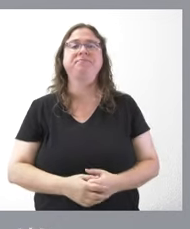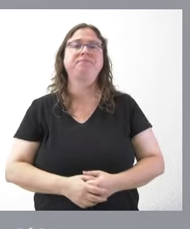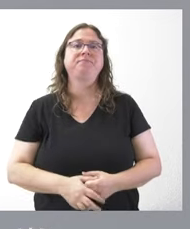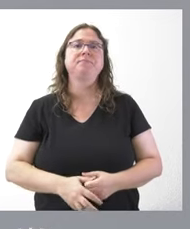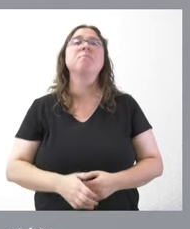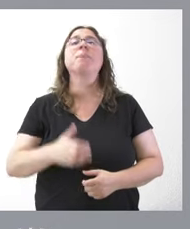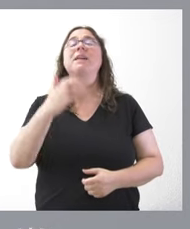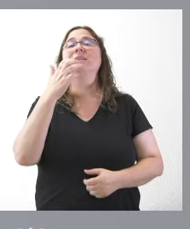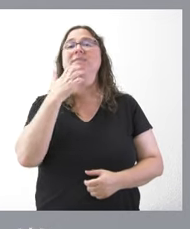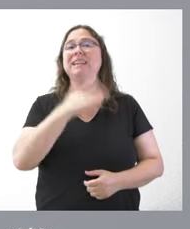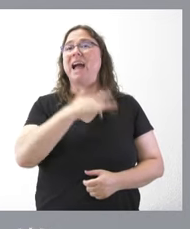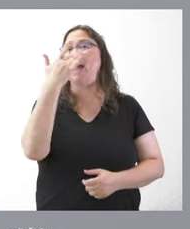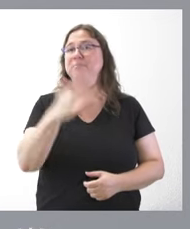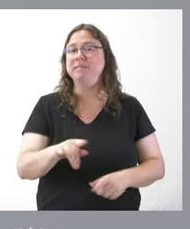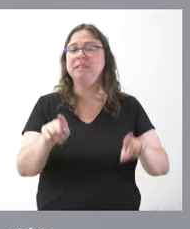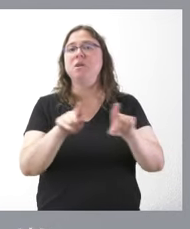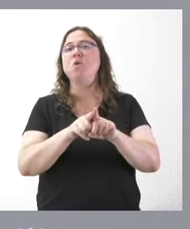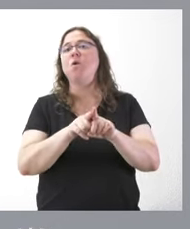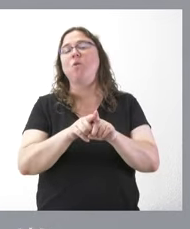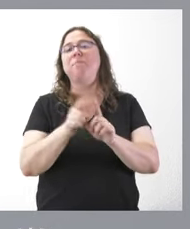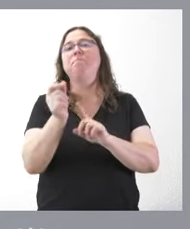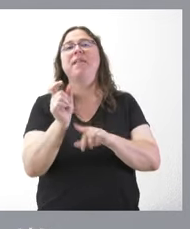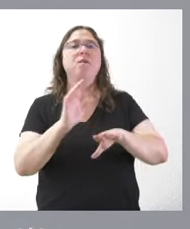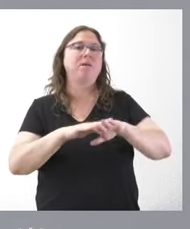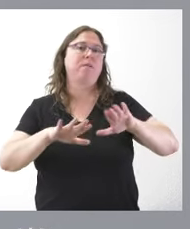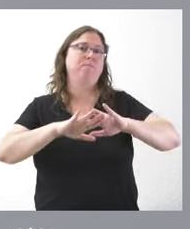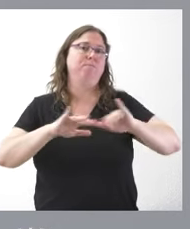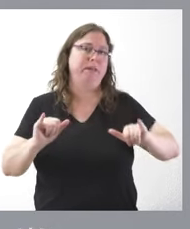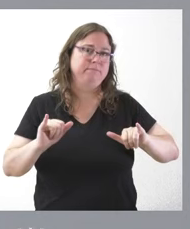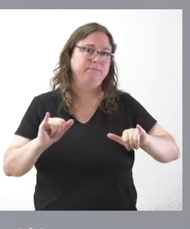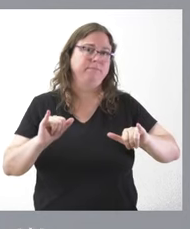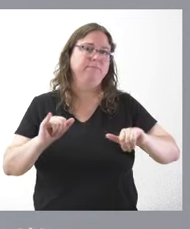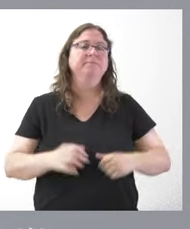amnistía fue el precio político que se pagó a cambio de la investidura